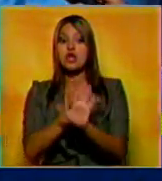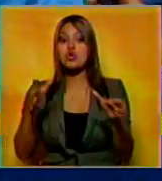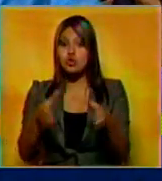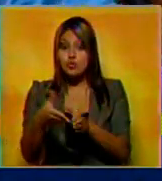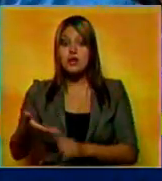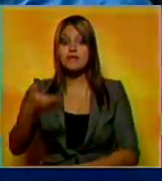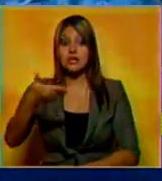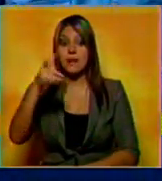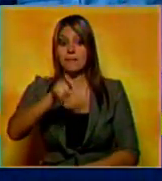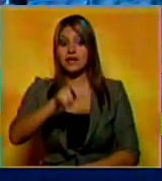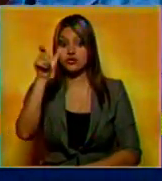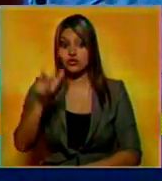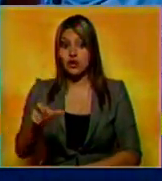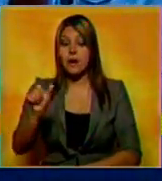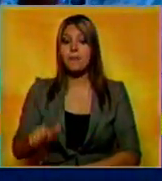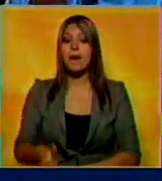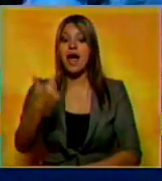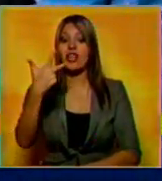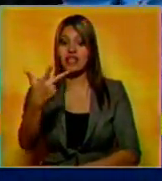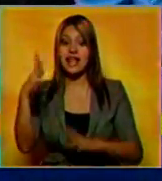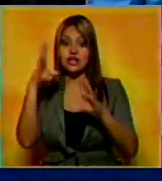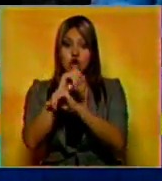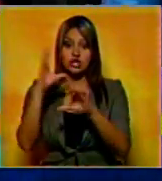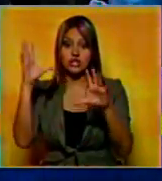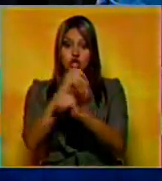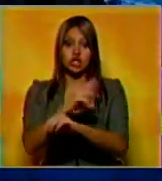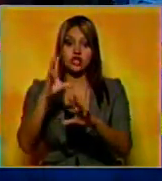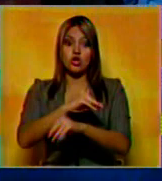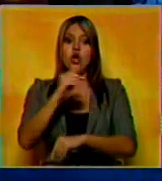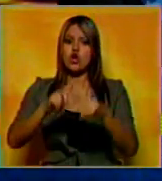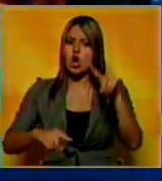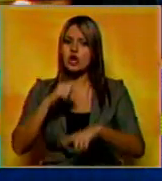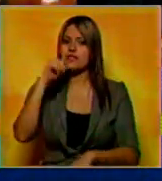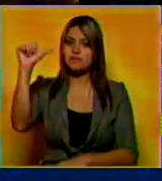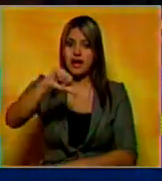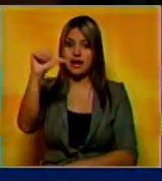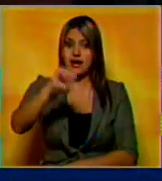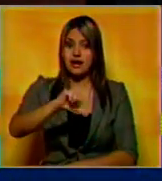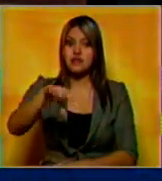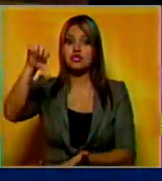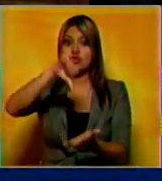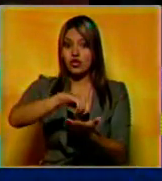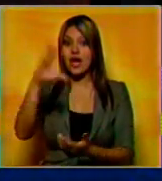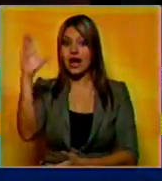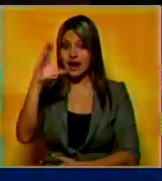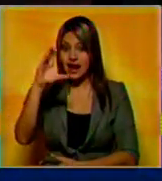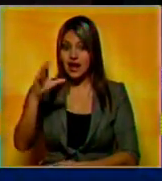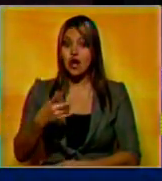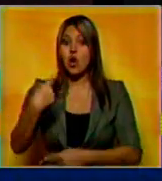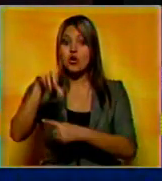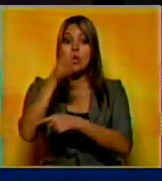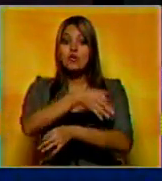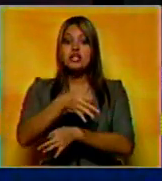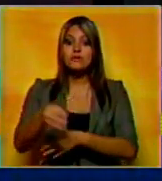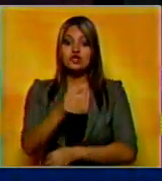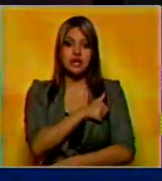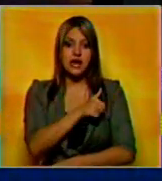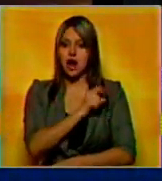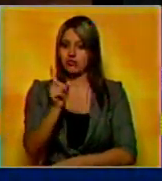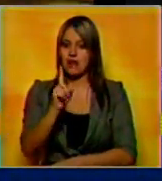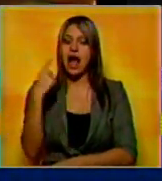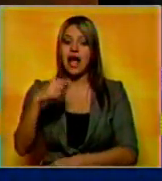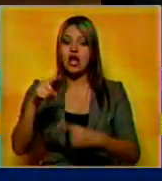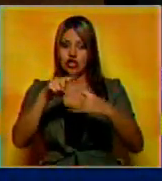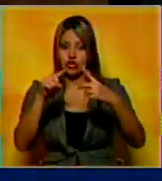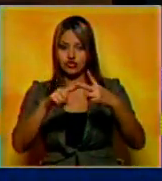importante de personas que durante más de tres noches han realizado actos vandálicos en la ciudad de Caracas, no solamente en el municipio de Chacao. Hay dos